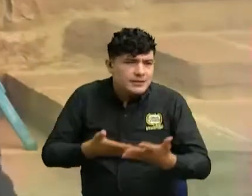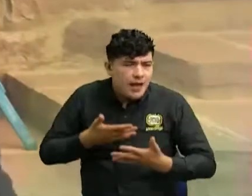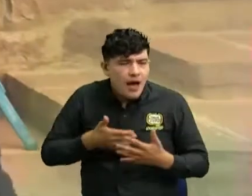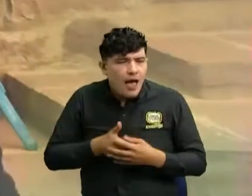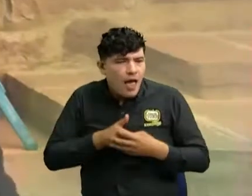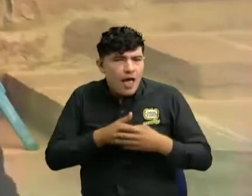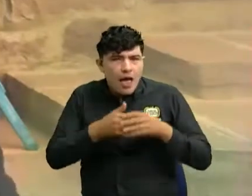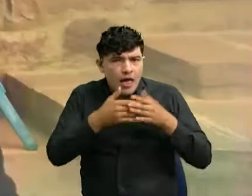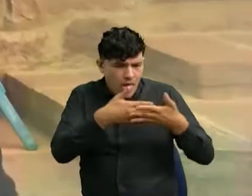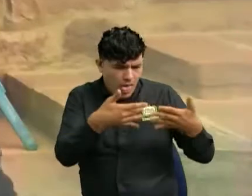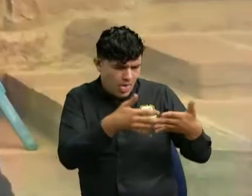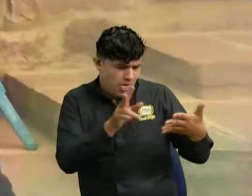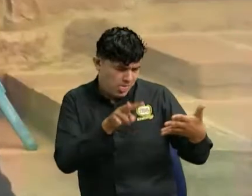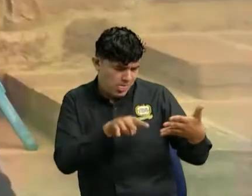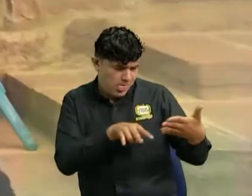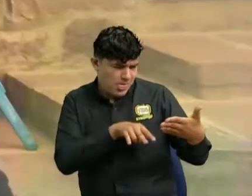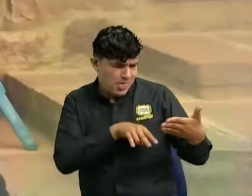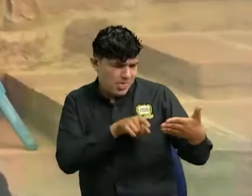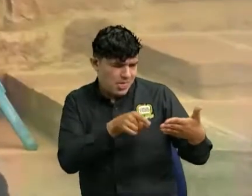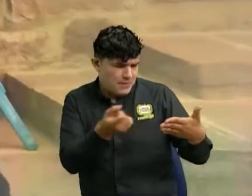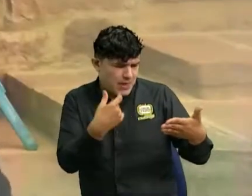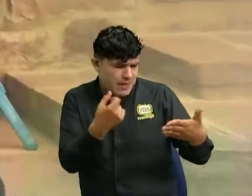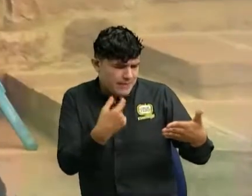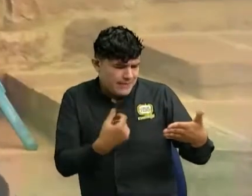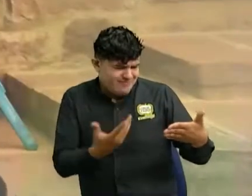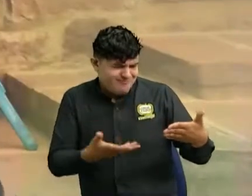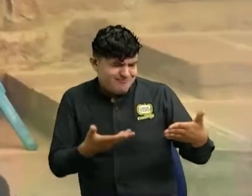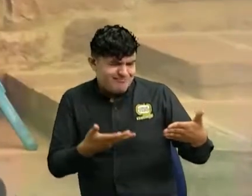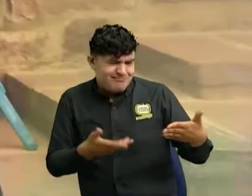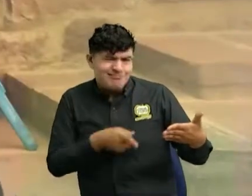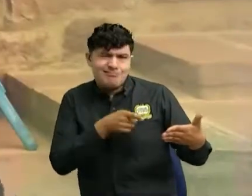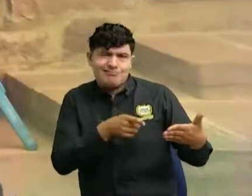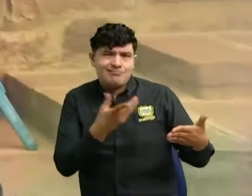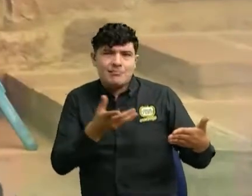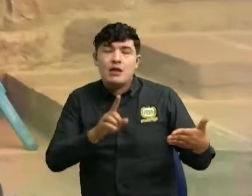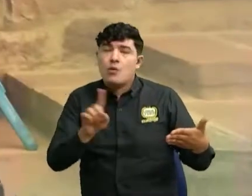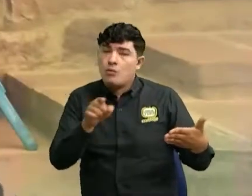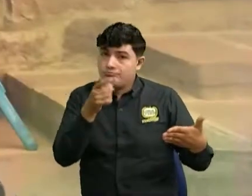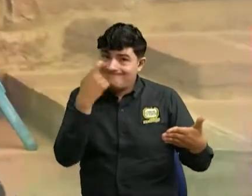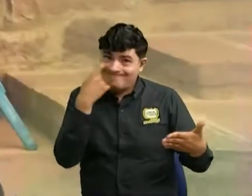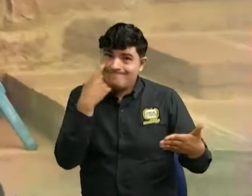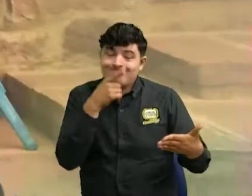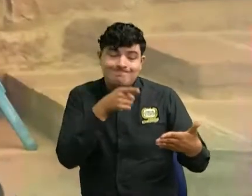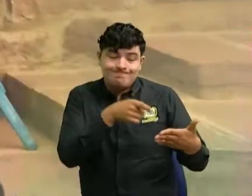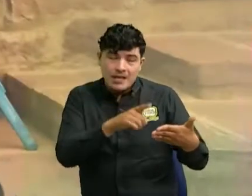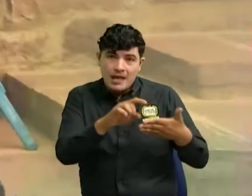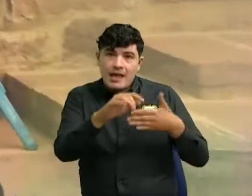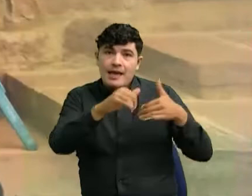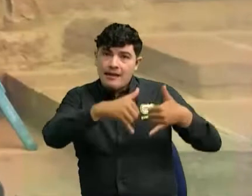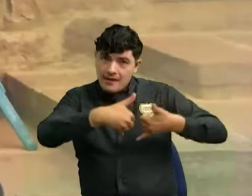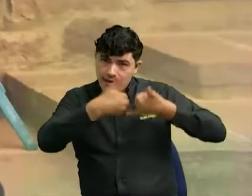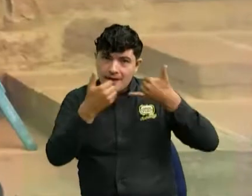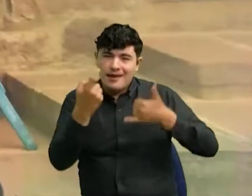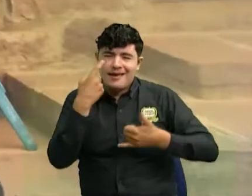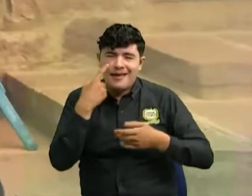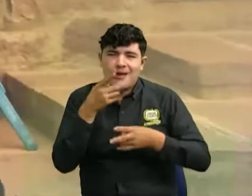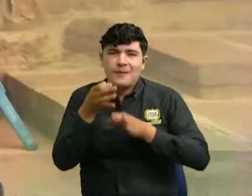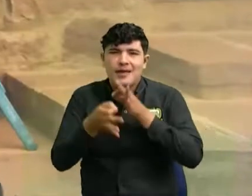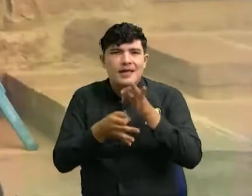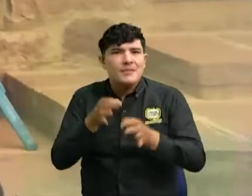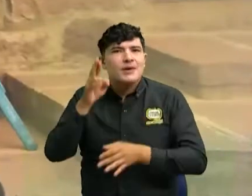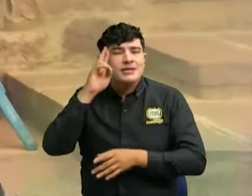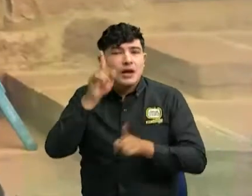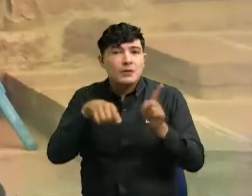está? Y hacen este tipo de mensajes y hay personas que han caído. Entonces hoy también vamos a hablar de este tema